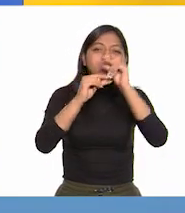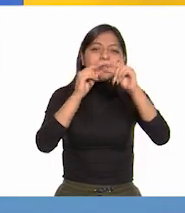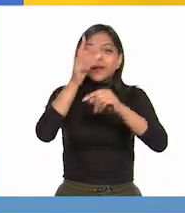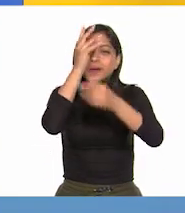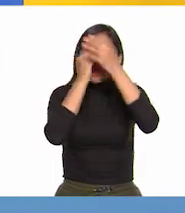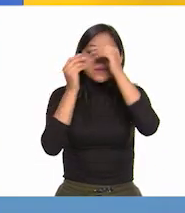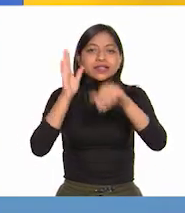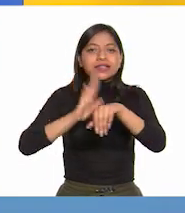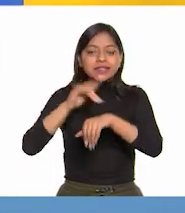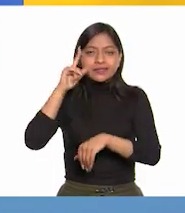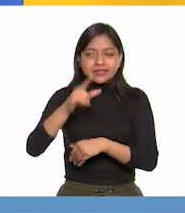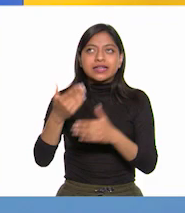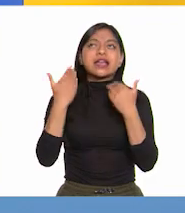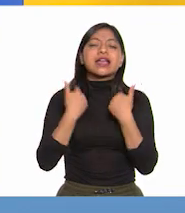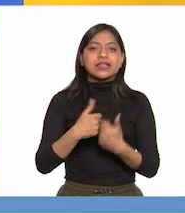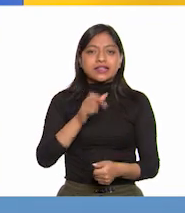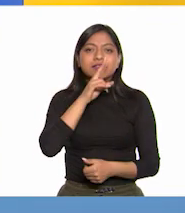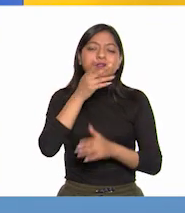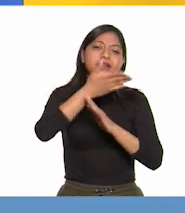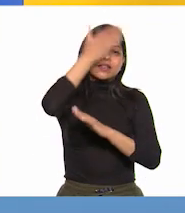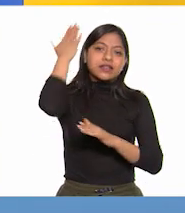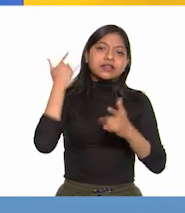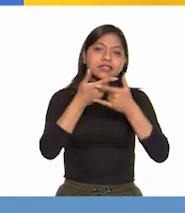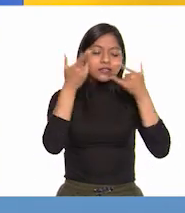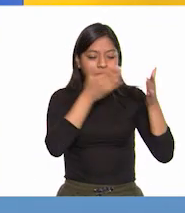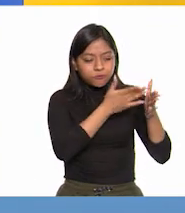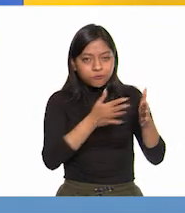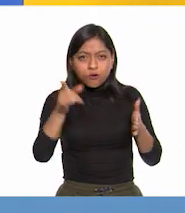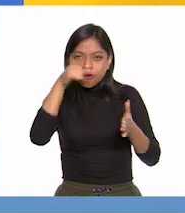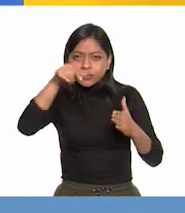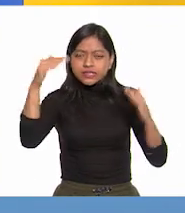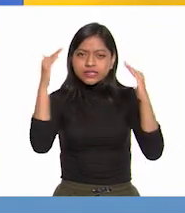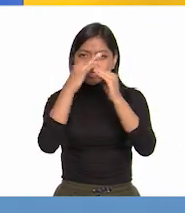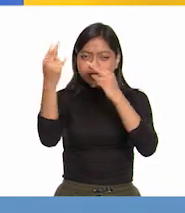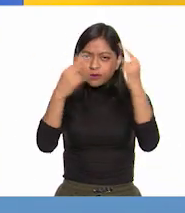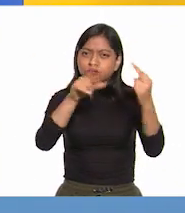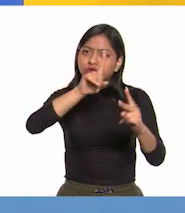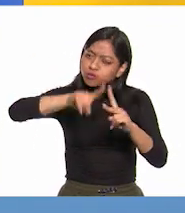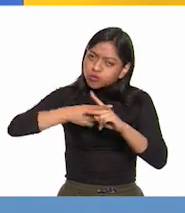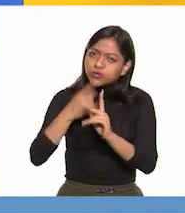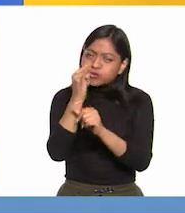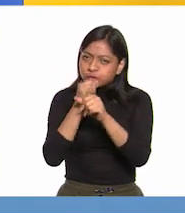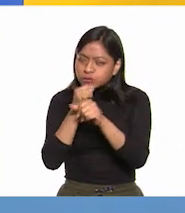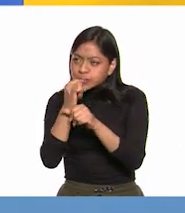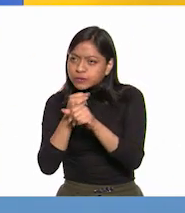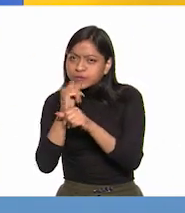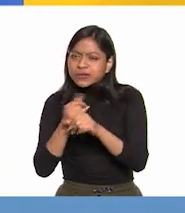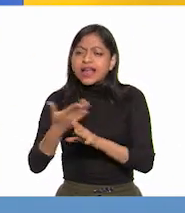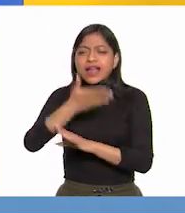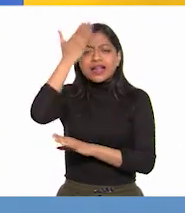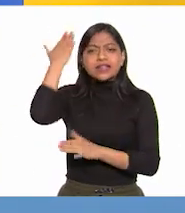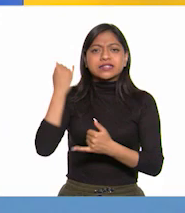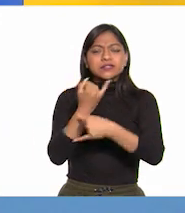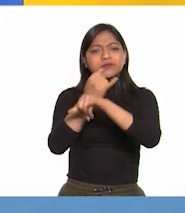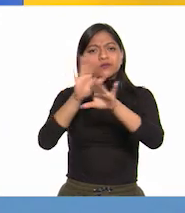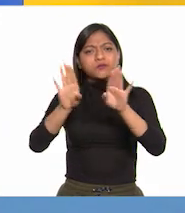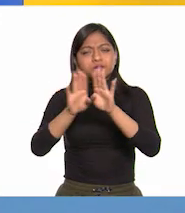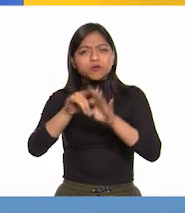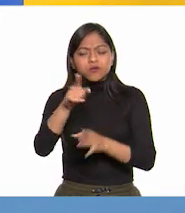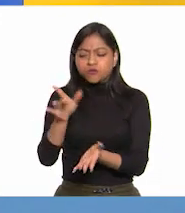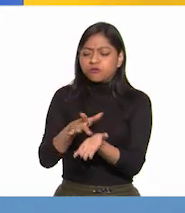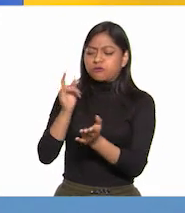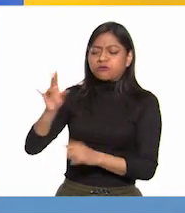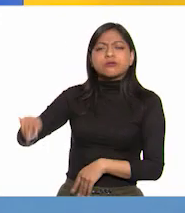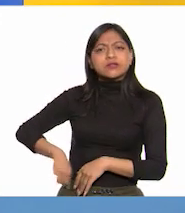para asimilar este periodo de la historia. Ustedes en casa pueden comenzar a investigar datos o hechos de la independencia que les parezcan